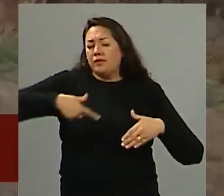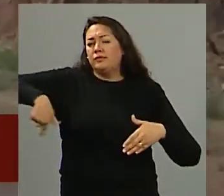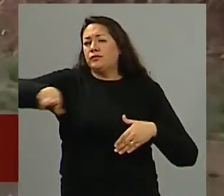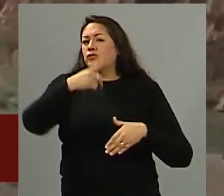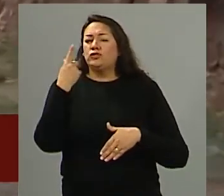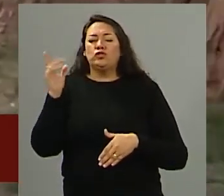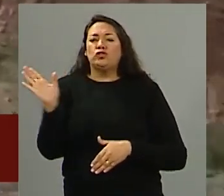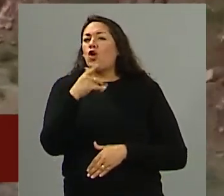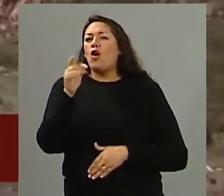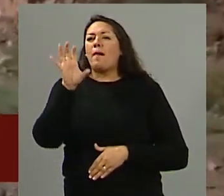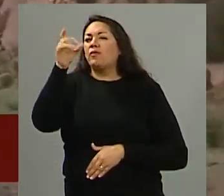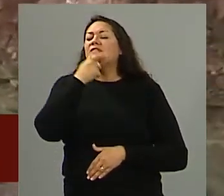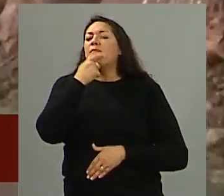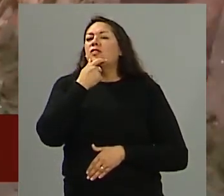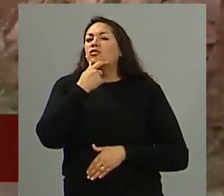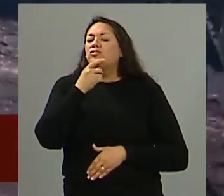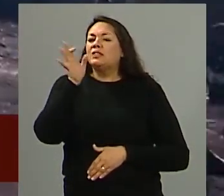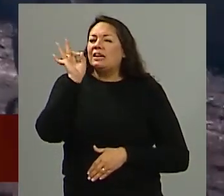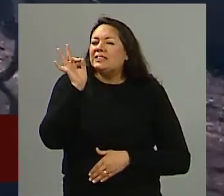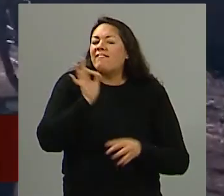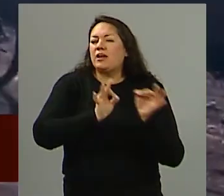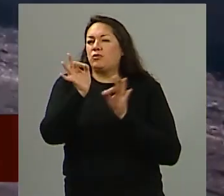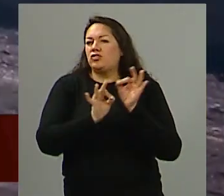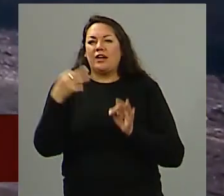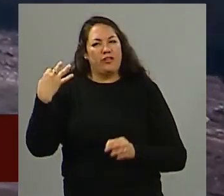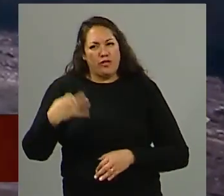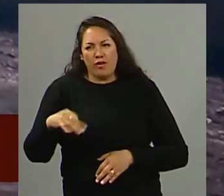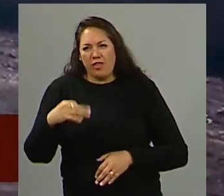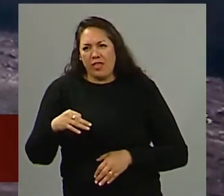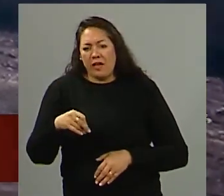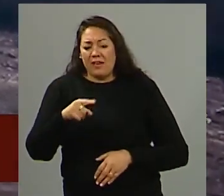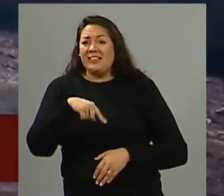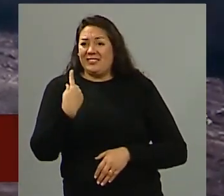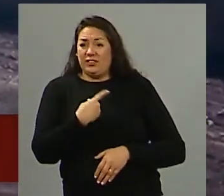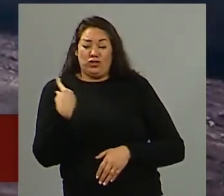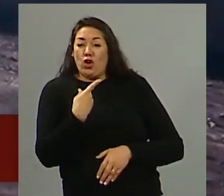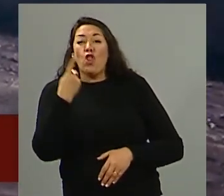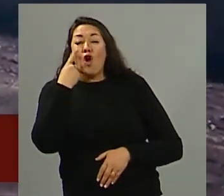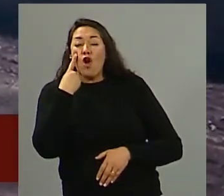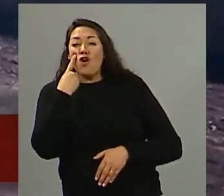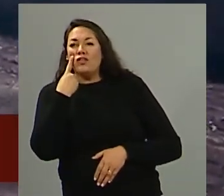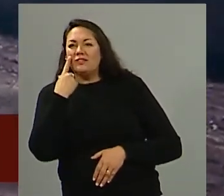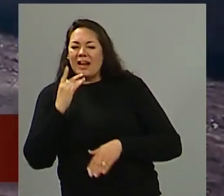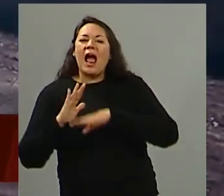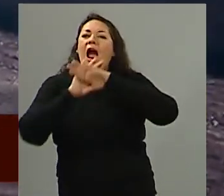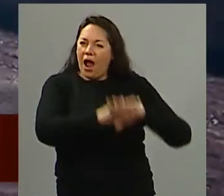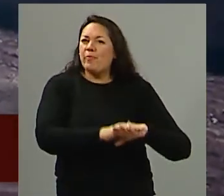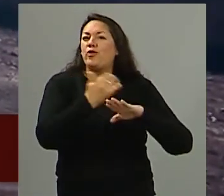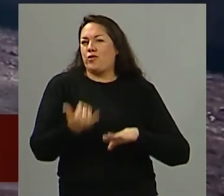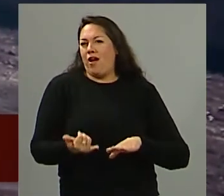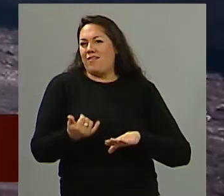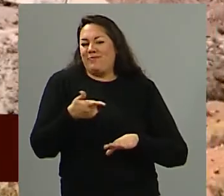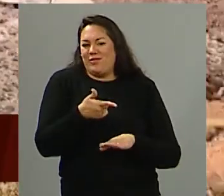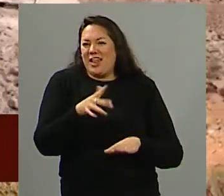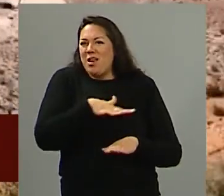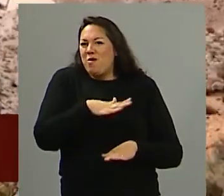conocieran del proyecto más allá de la gente de las heras porque tal vez de esa manera iban a apoyar al proyecto los mendocinos por lo importante